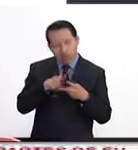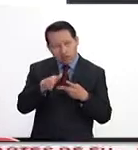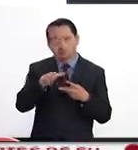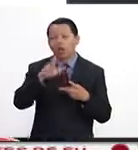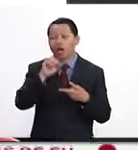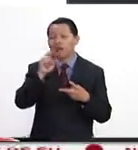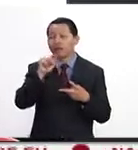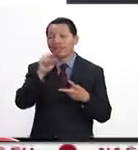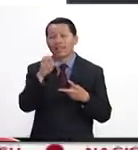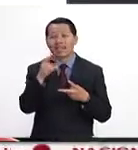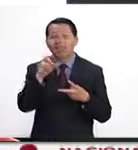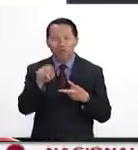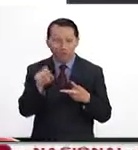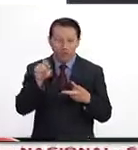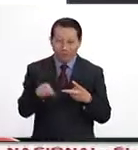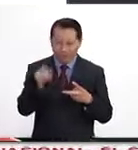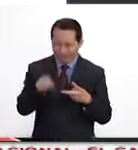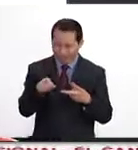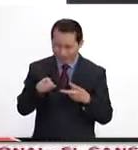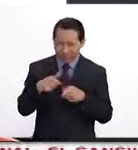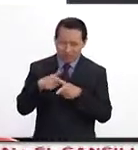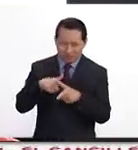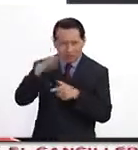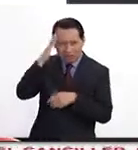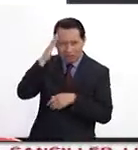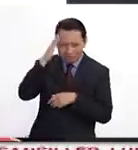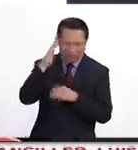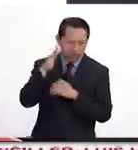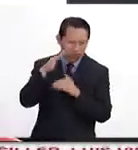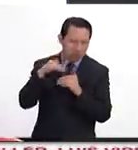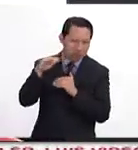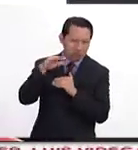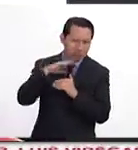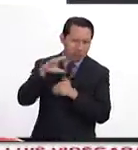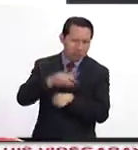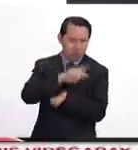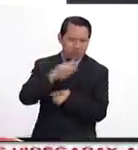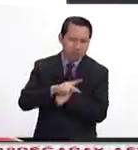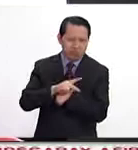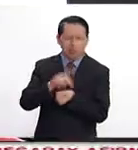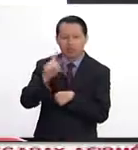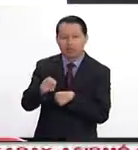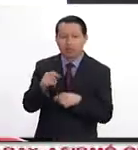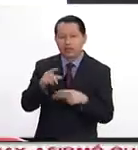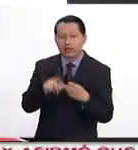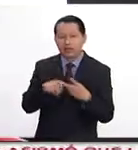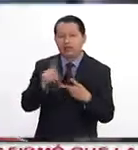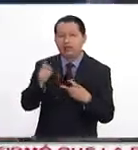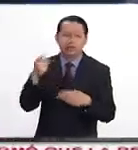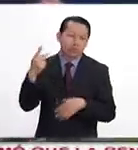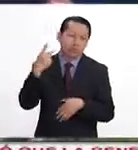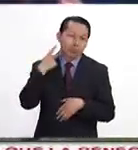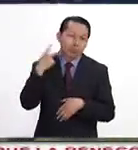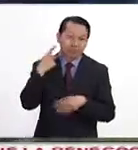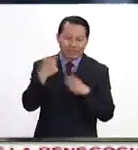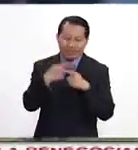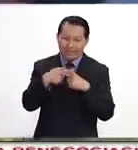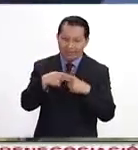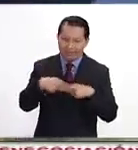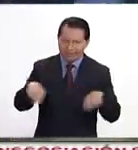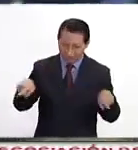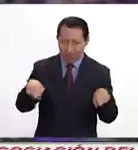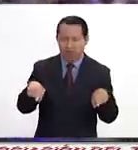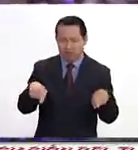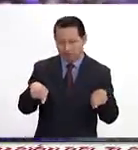patrocinado o cercano al líder supremo del país y por ende tendría una política diferente a la que Rouhani